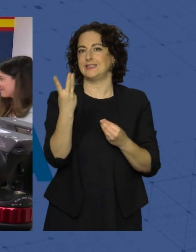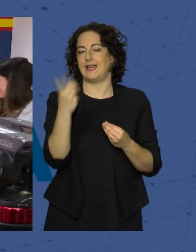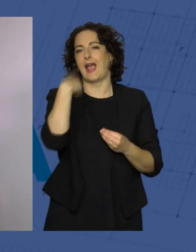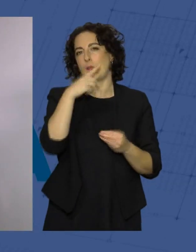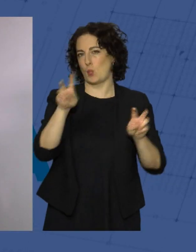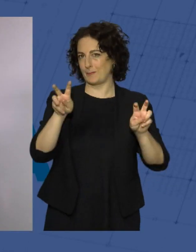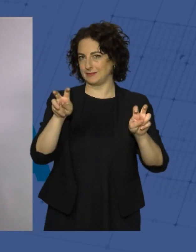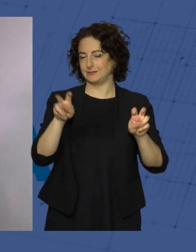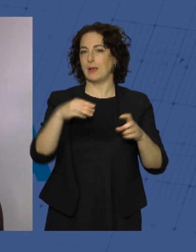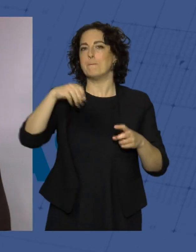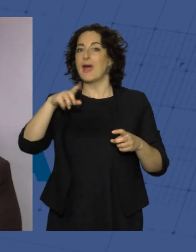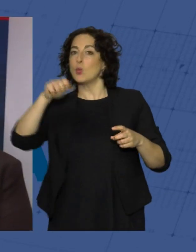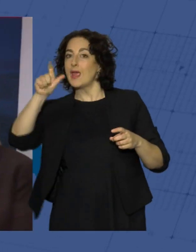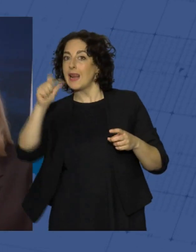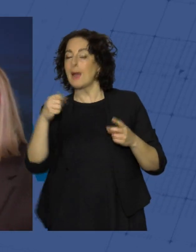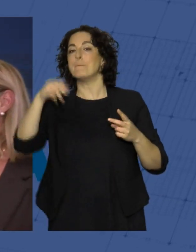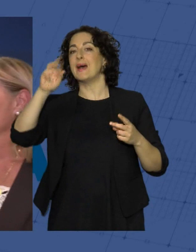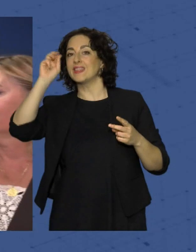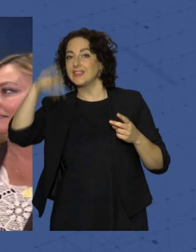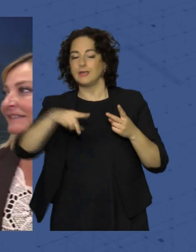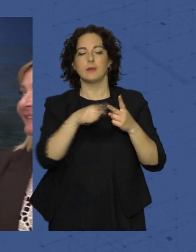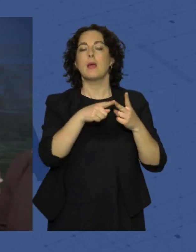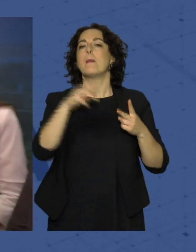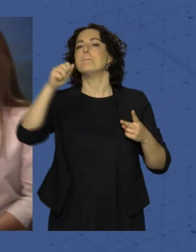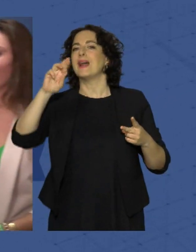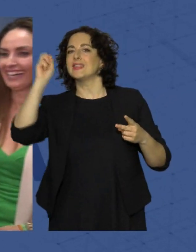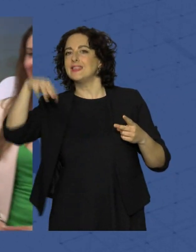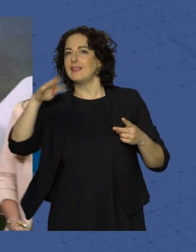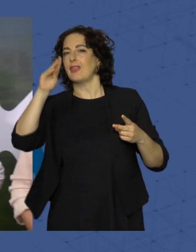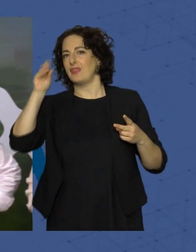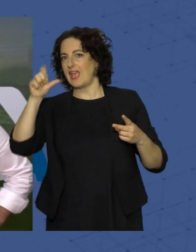nuevas, Manuela Martín, Martín de los Reyes y Ana Morales.